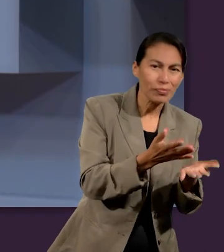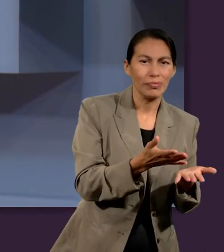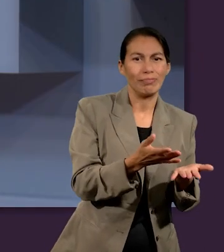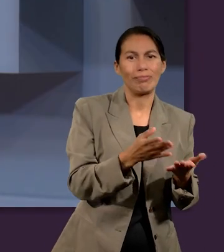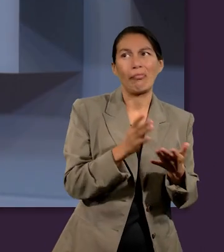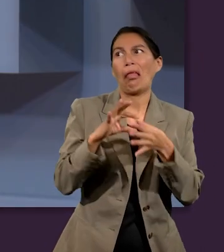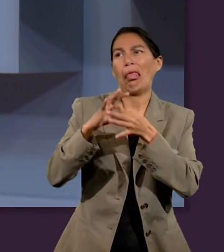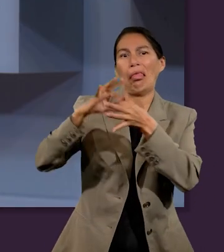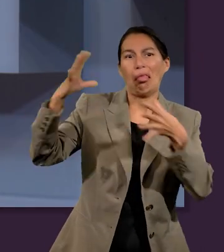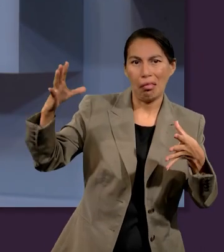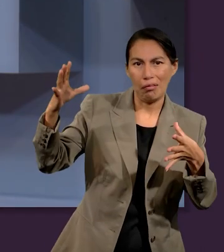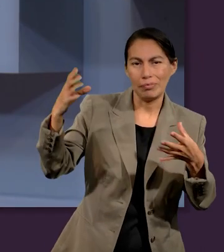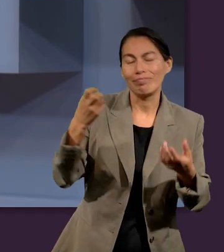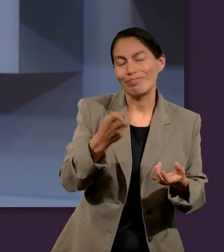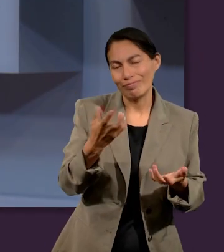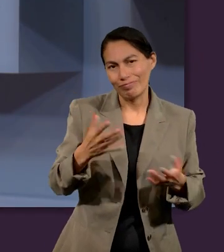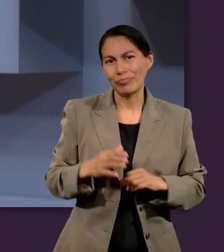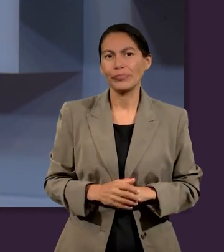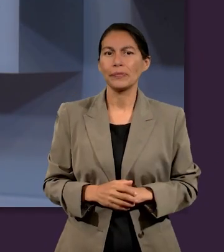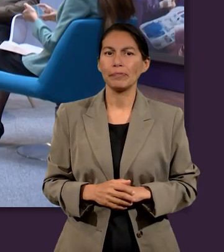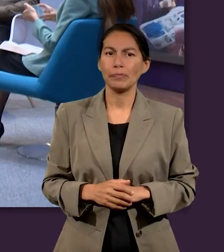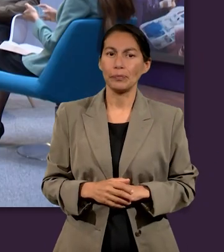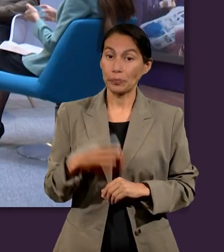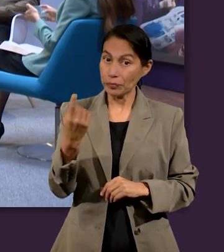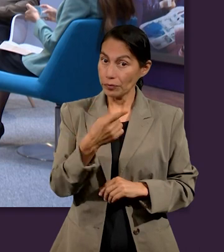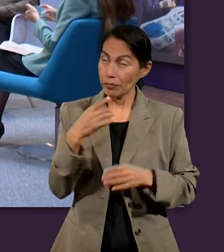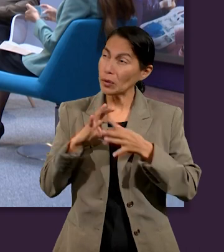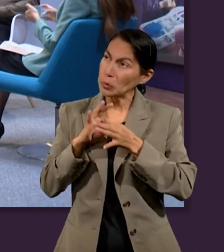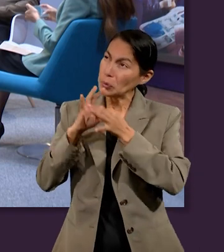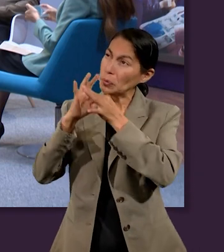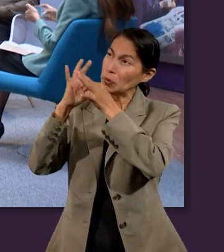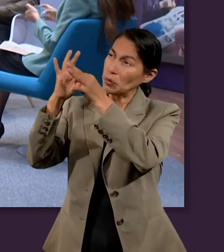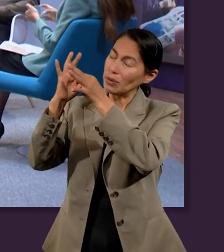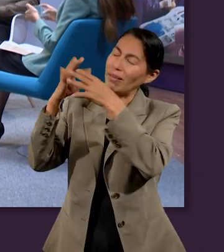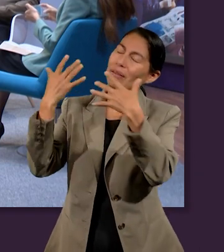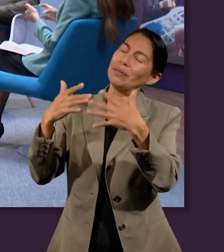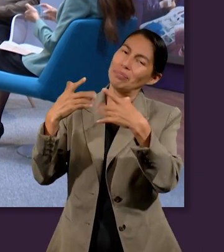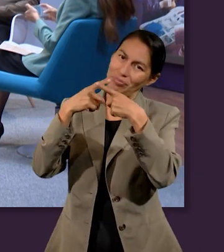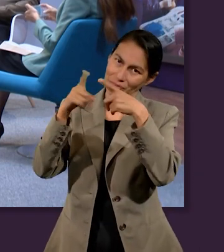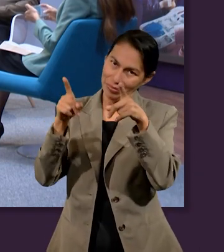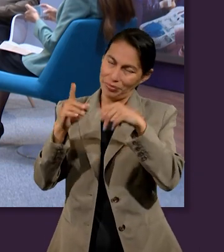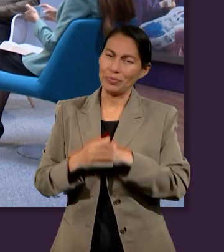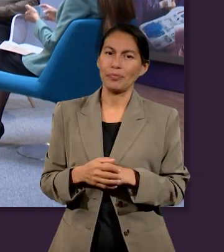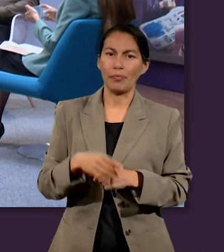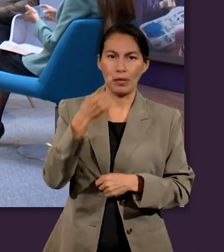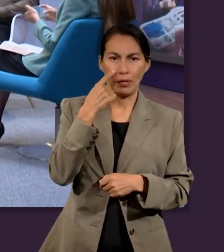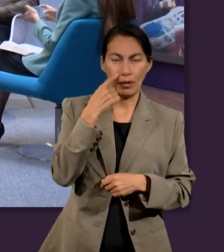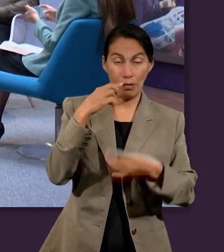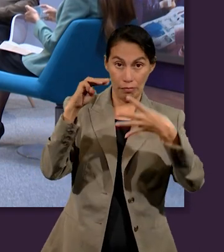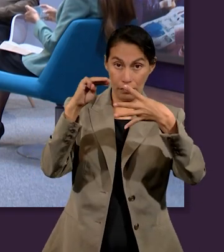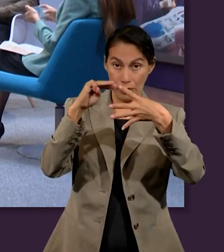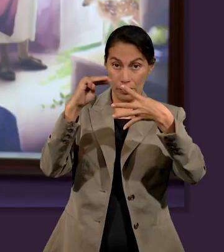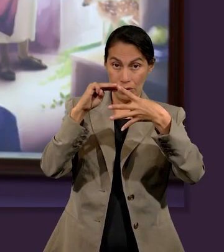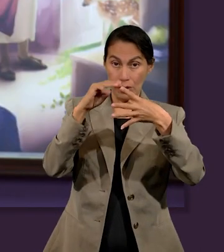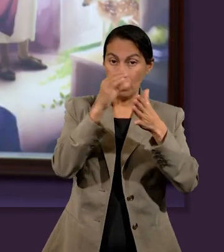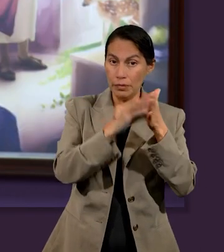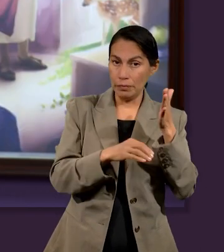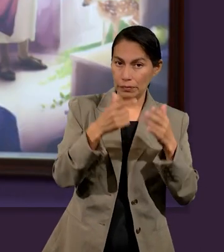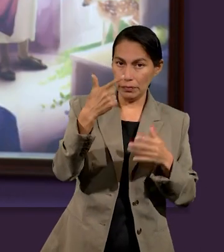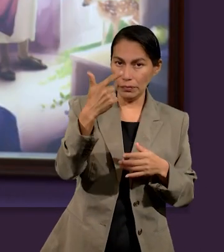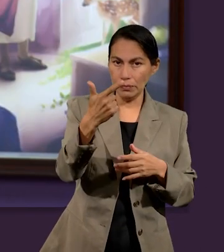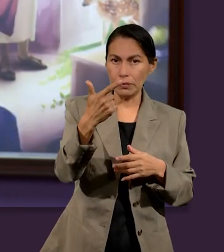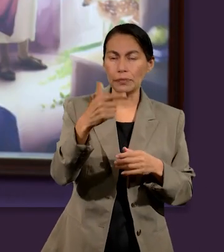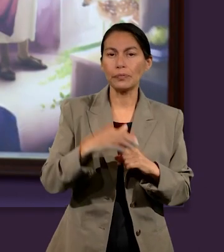real y significativa con el Salvador. Al respecto, de hecho, podemos, para todos nuestros espectadores,